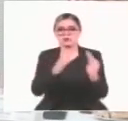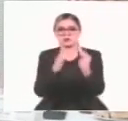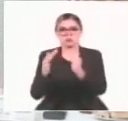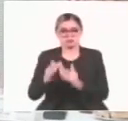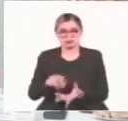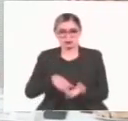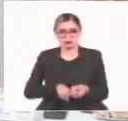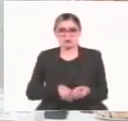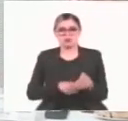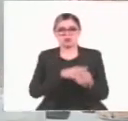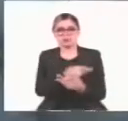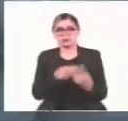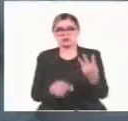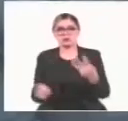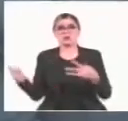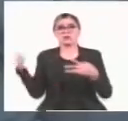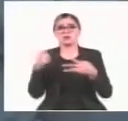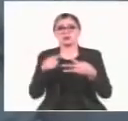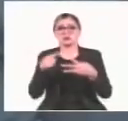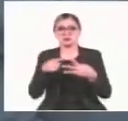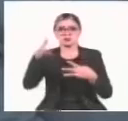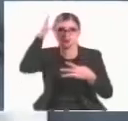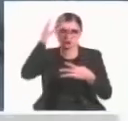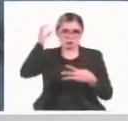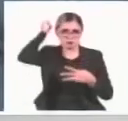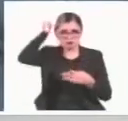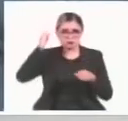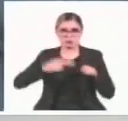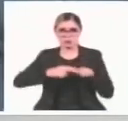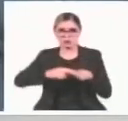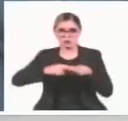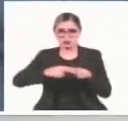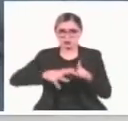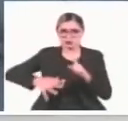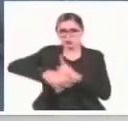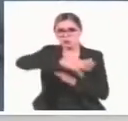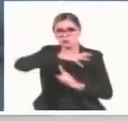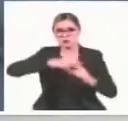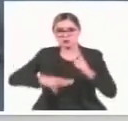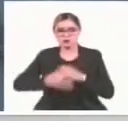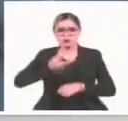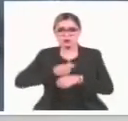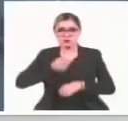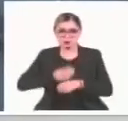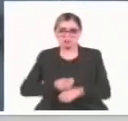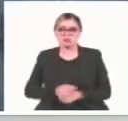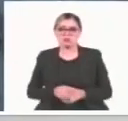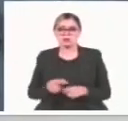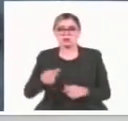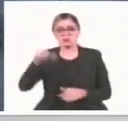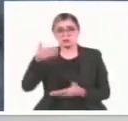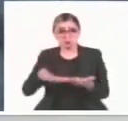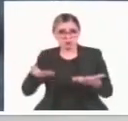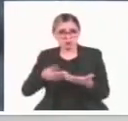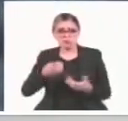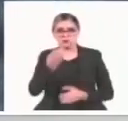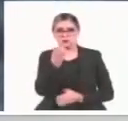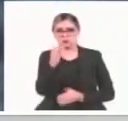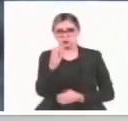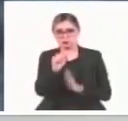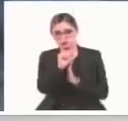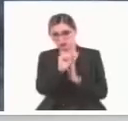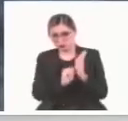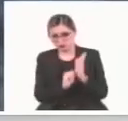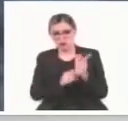distintos. Parque Morelos. Todos los entornos del Parque Morelos. Este mes de enero arrancan